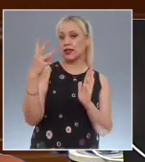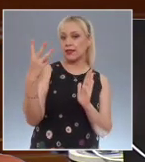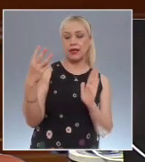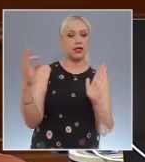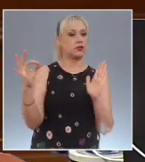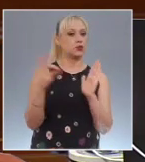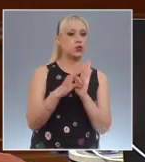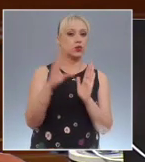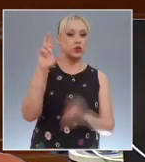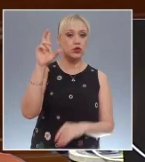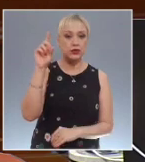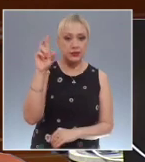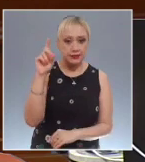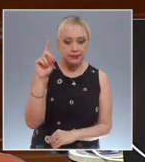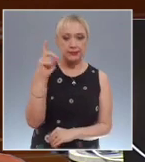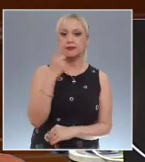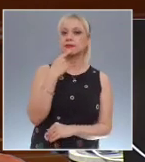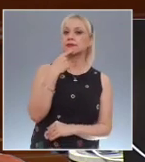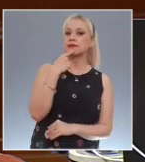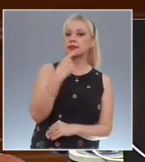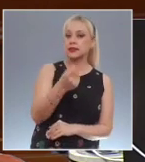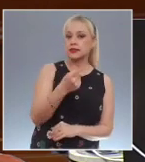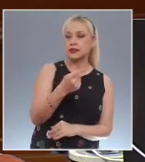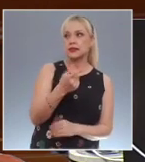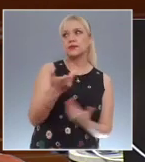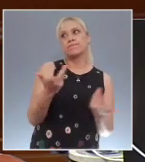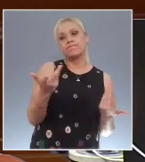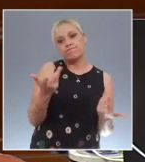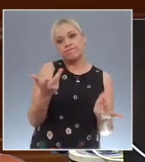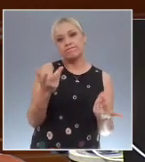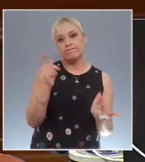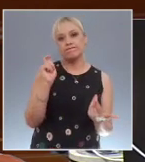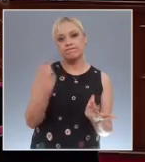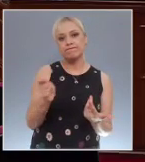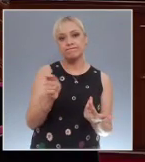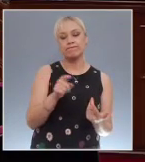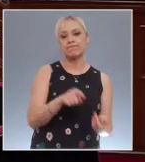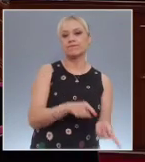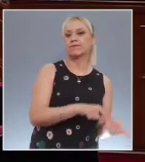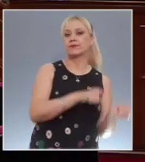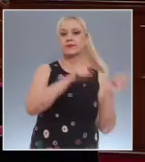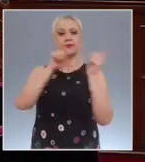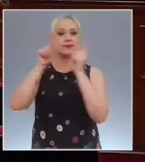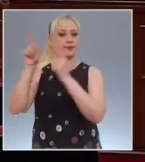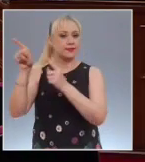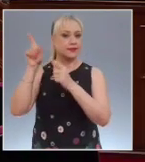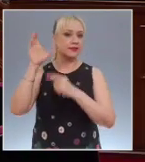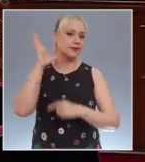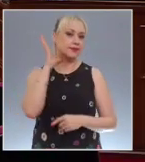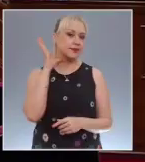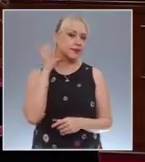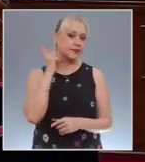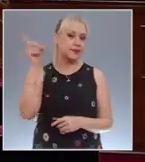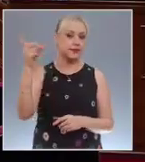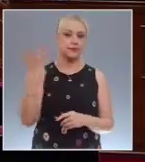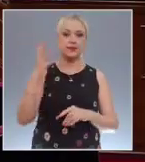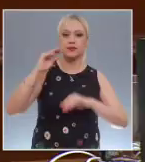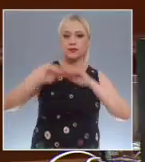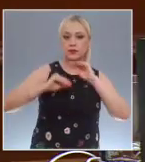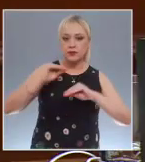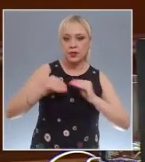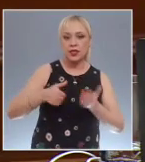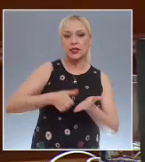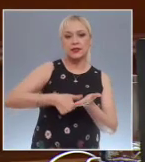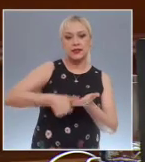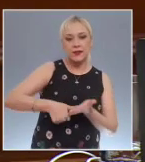que trasladó al Congreso de la Unión la competencia para regular la materia procesal, civil y familiar.